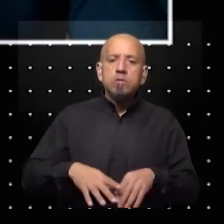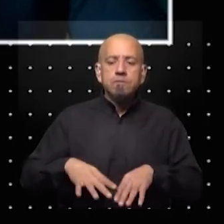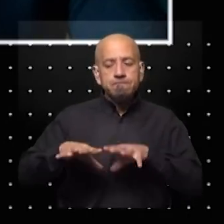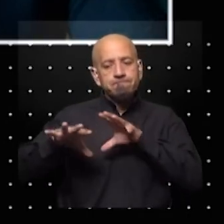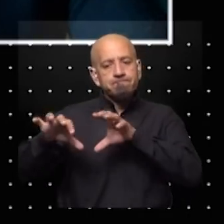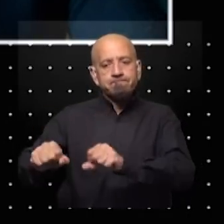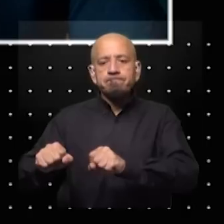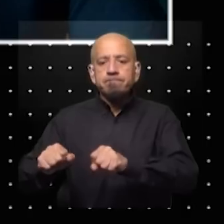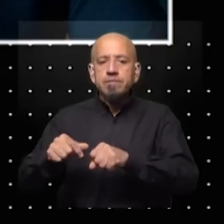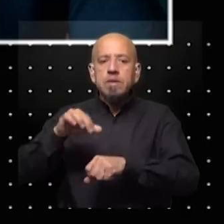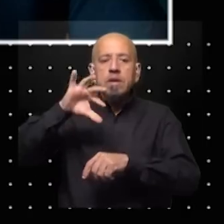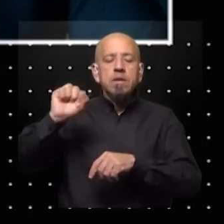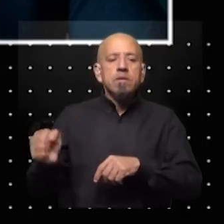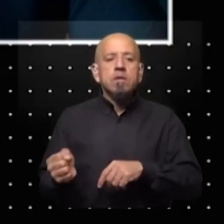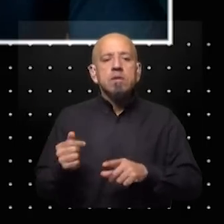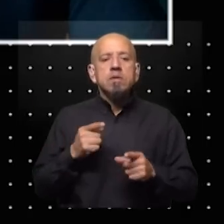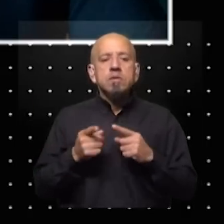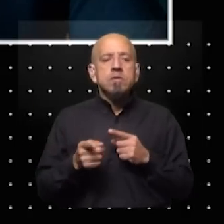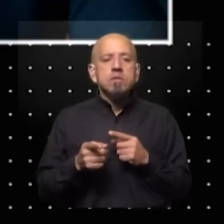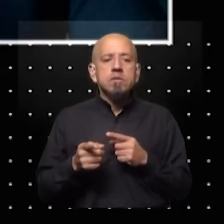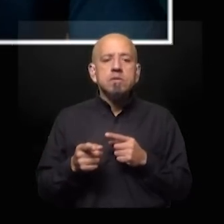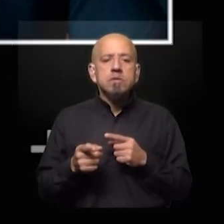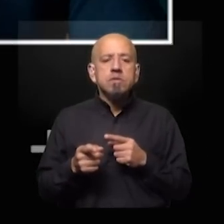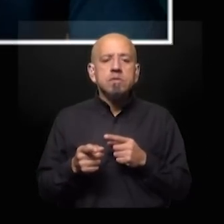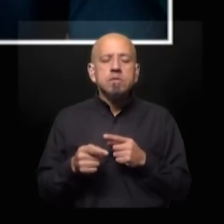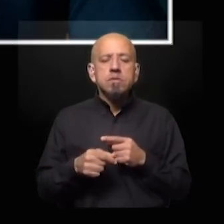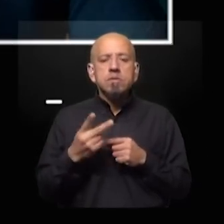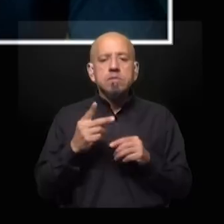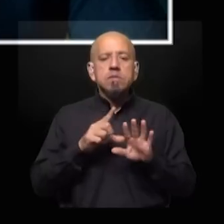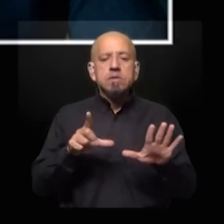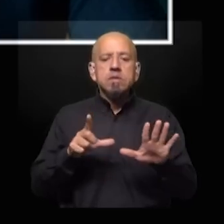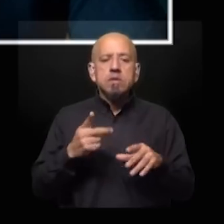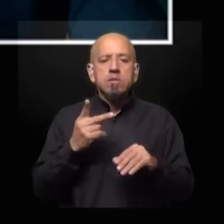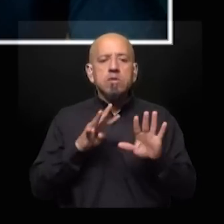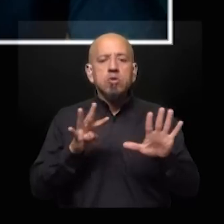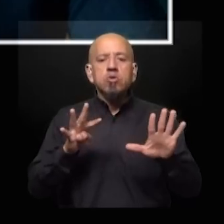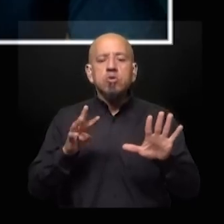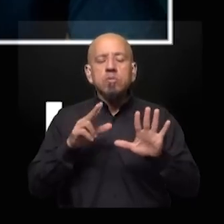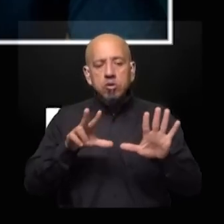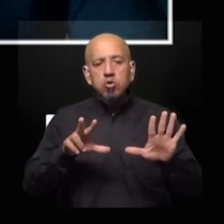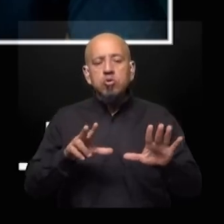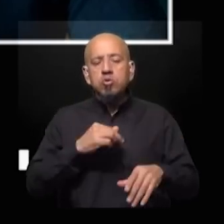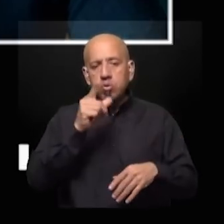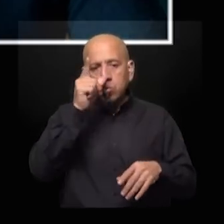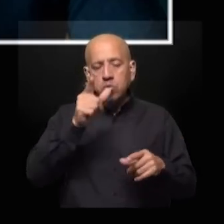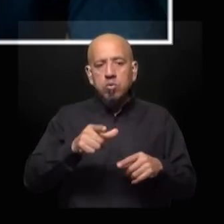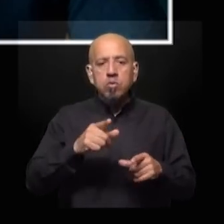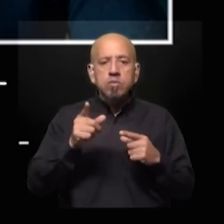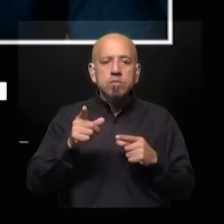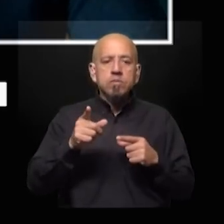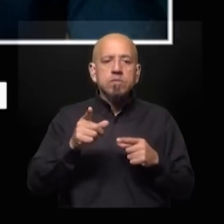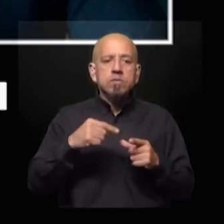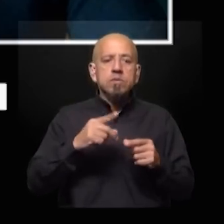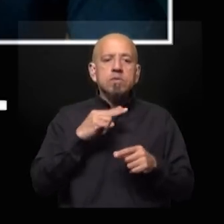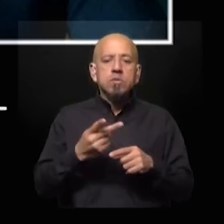y todo lo que puedan en África. A propósito de esto, José, el 27 y 28 de julio se realizó en la ciudad de San Petersburgo la